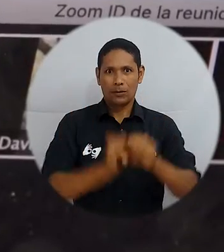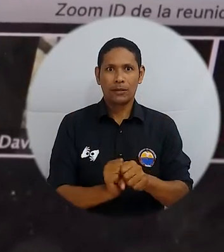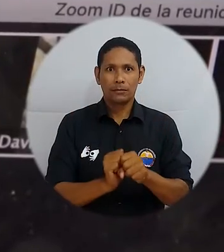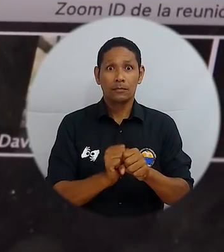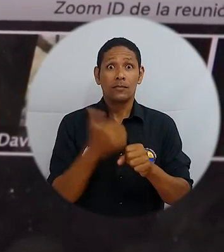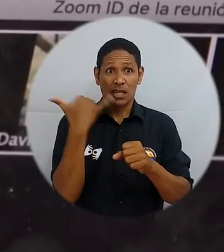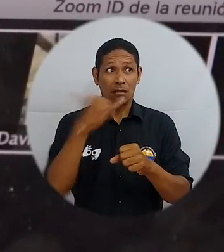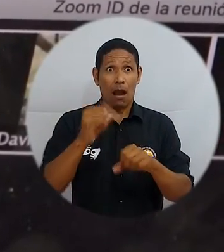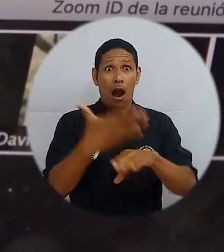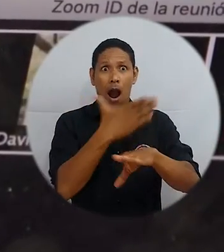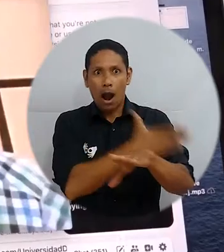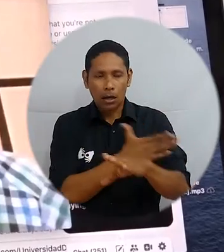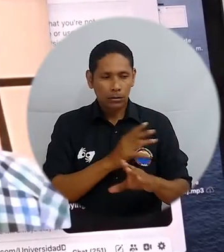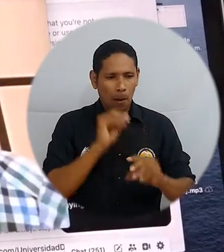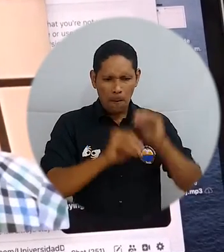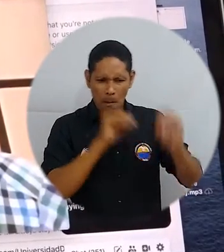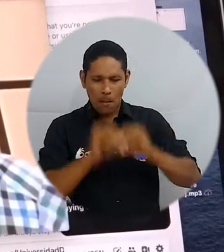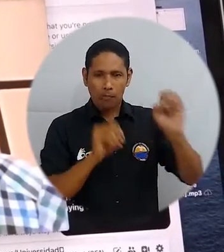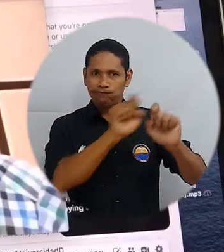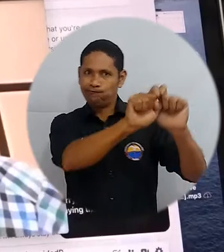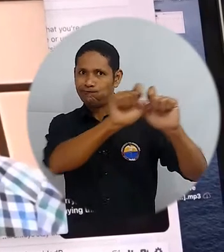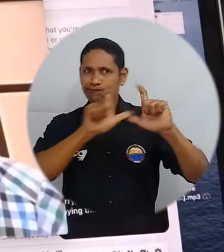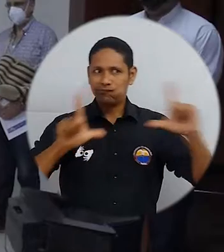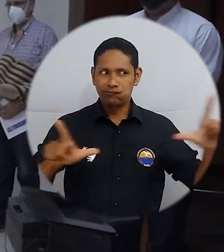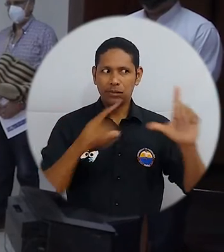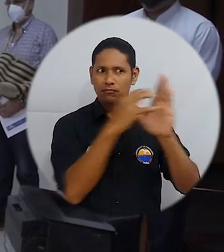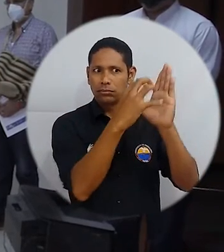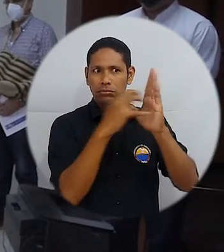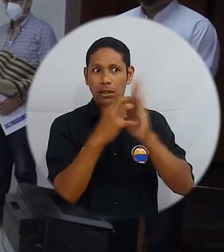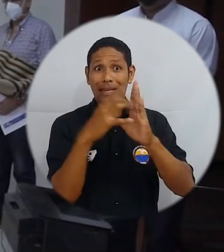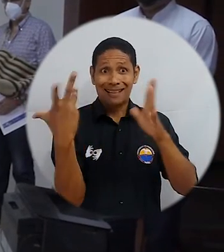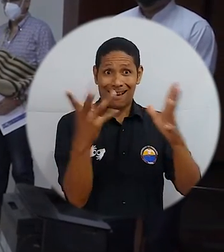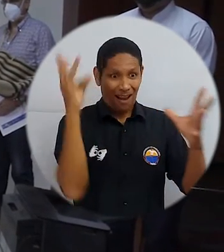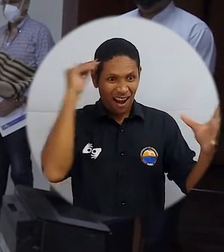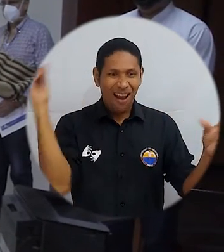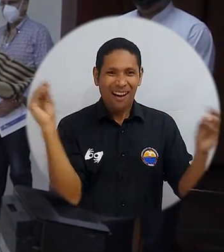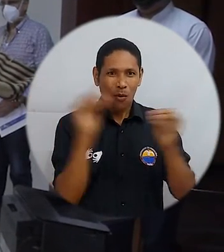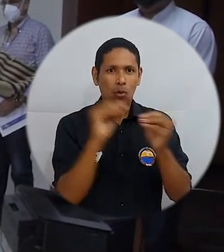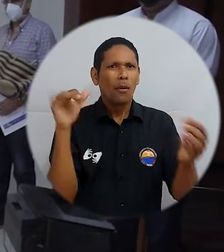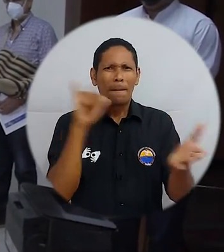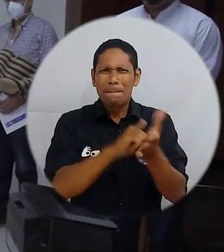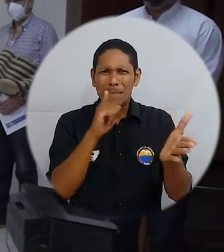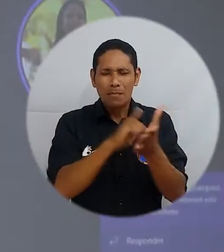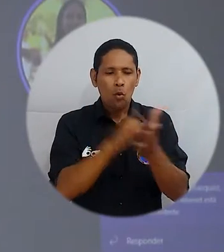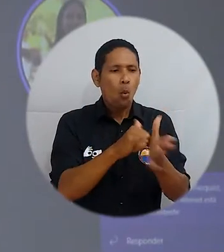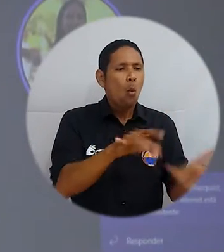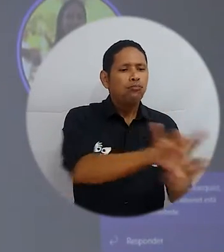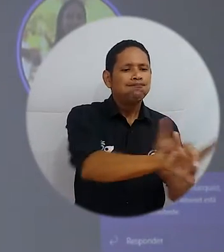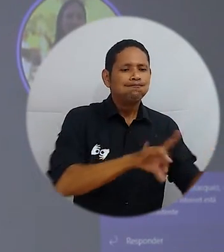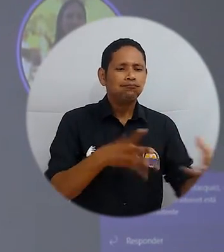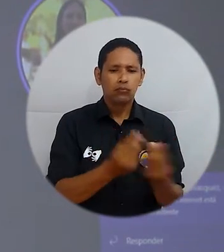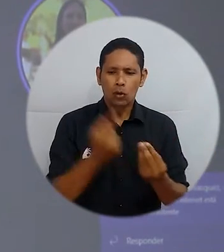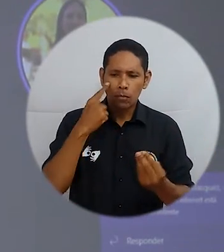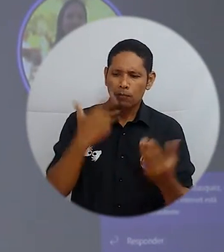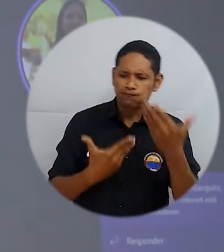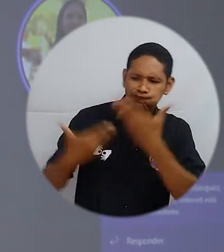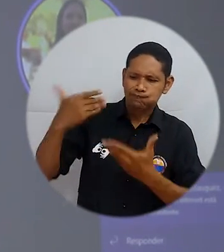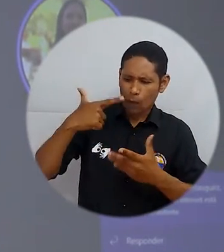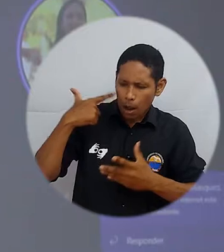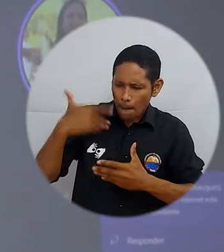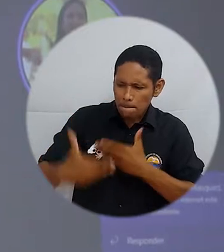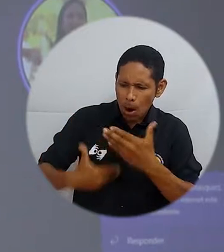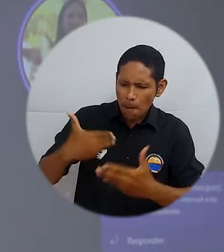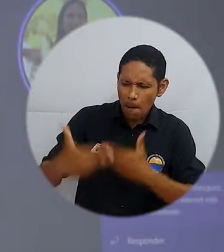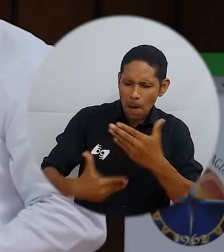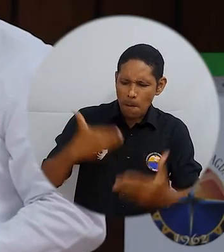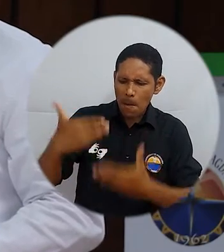adelantar el proceso. En el acuerdo, se facultó al Comité de Garantías de Consulta para definir y reglamentar las distintas etapas del proceso